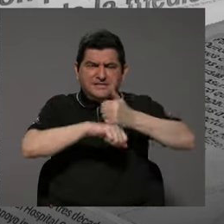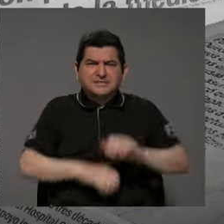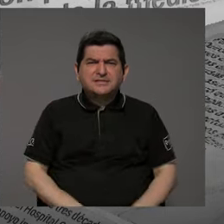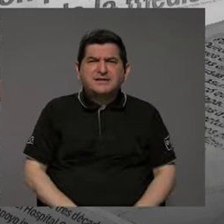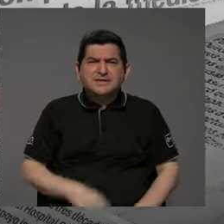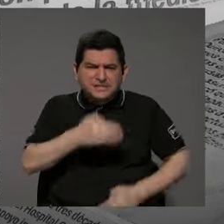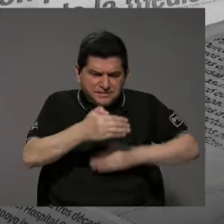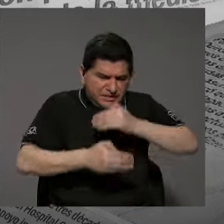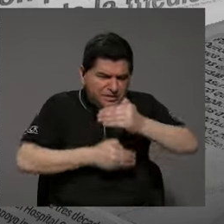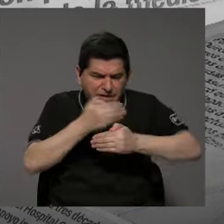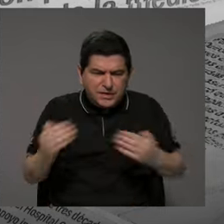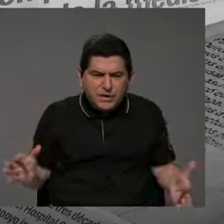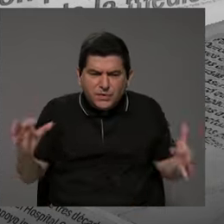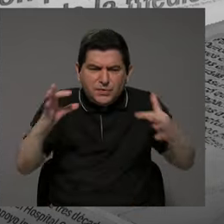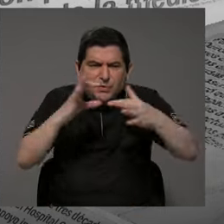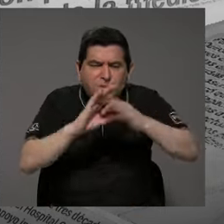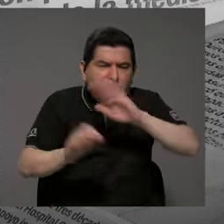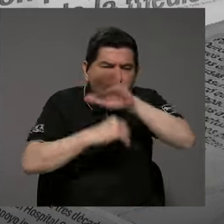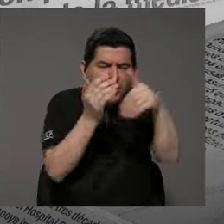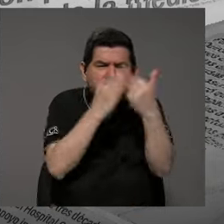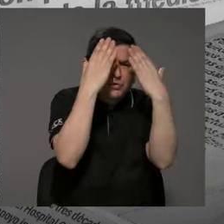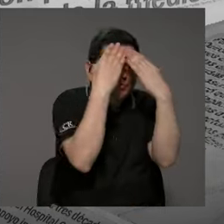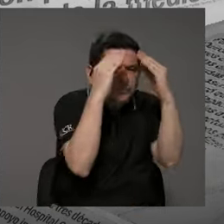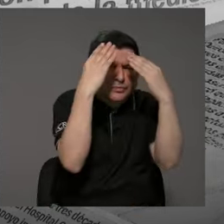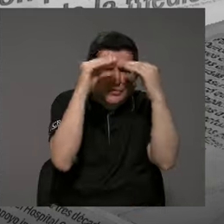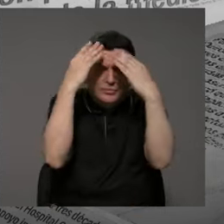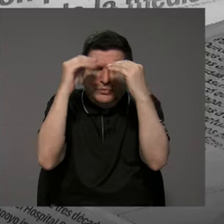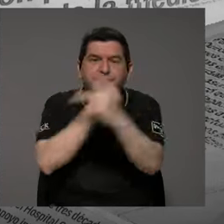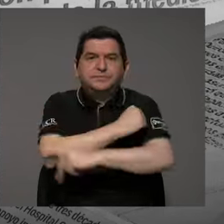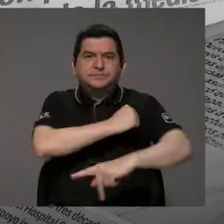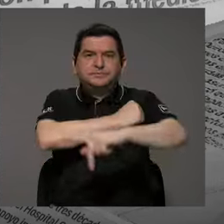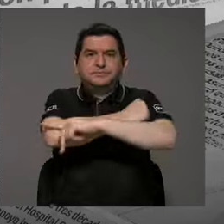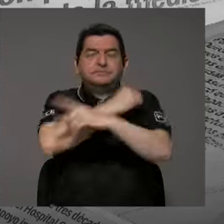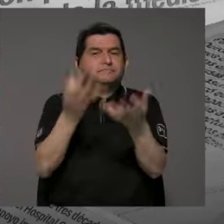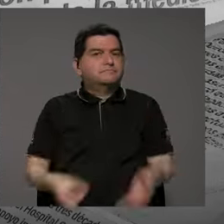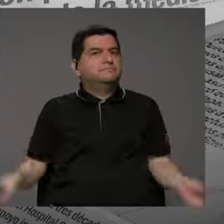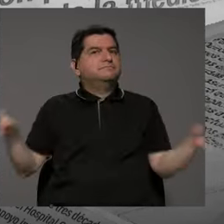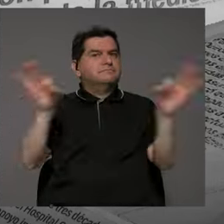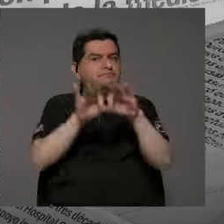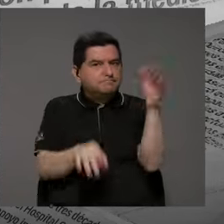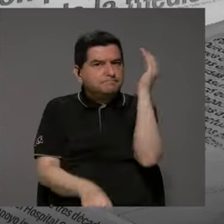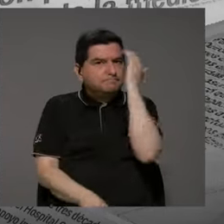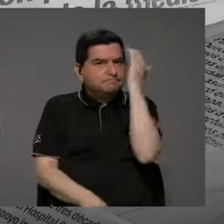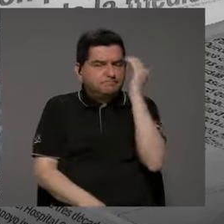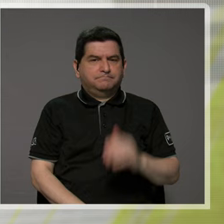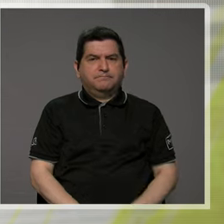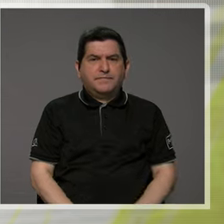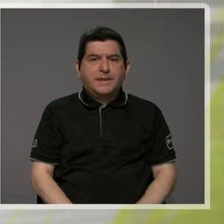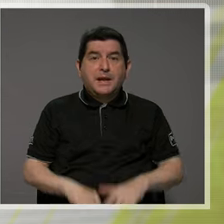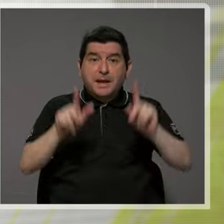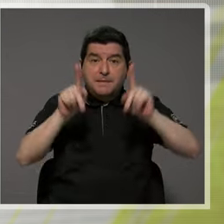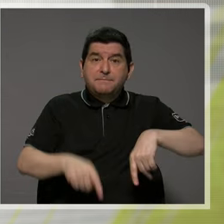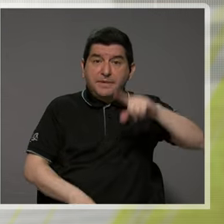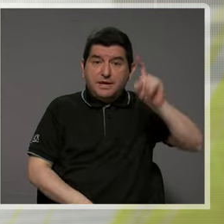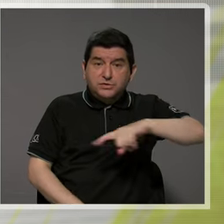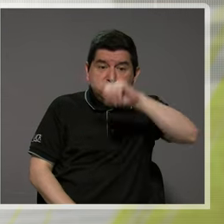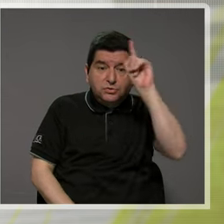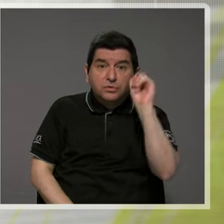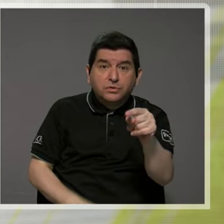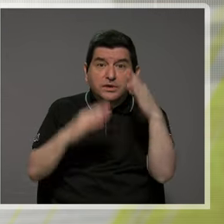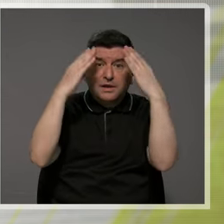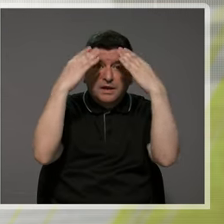concatenar todos los datos que hay en el país. Es importante saber que alguien que requiere consultar